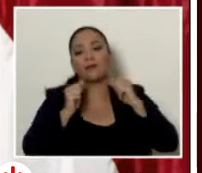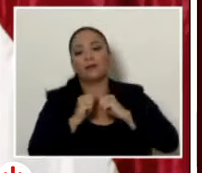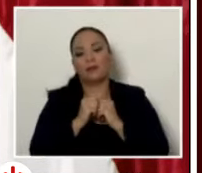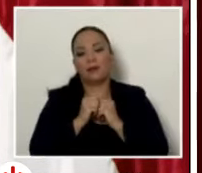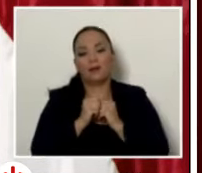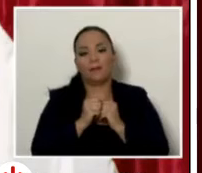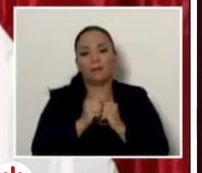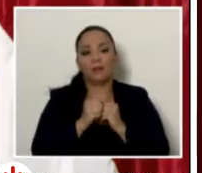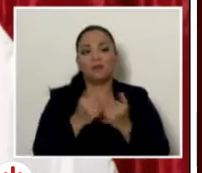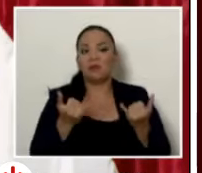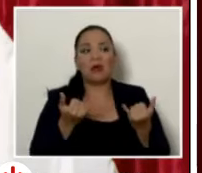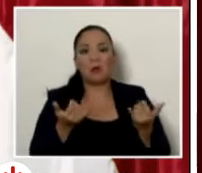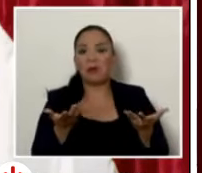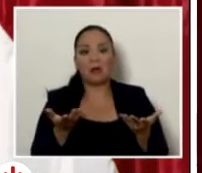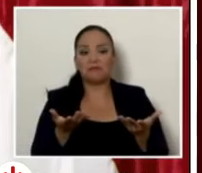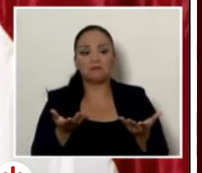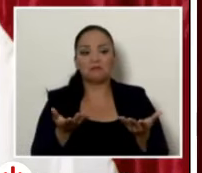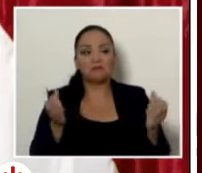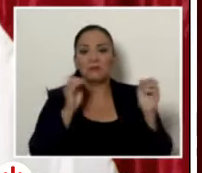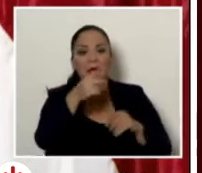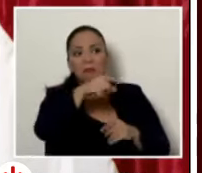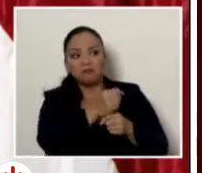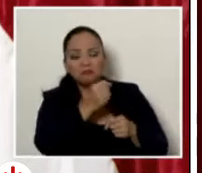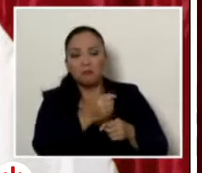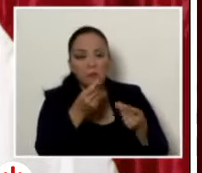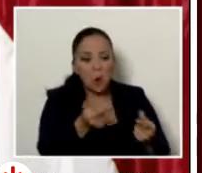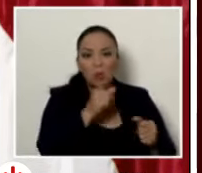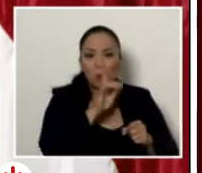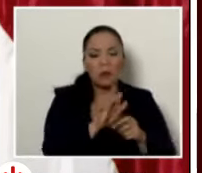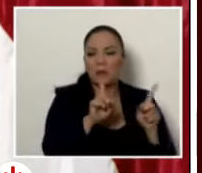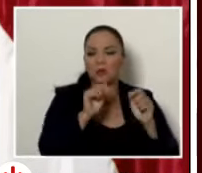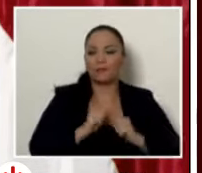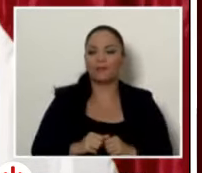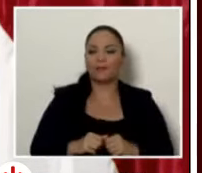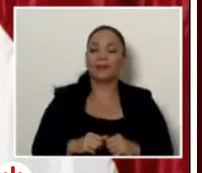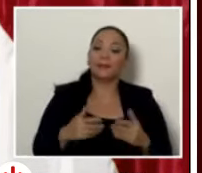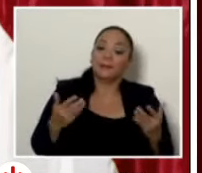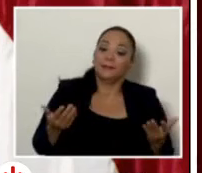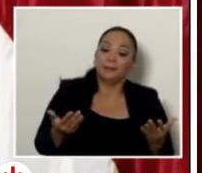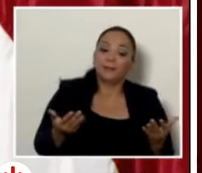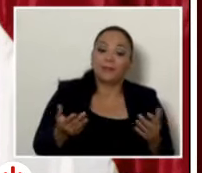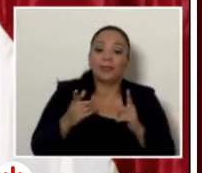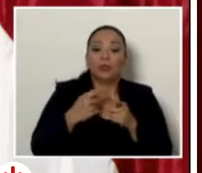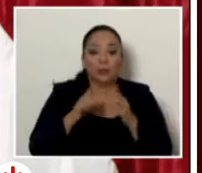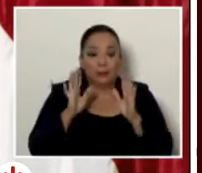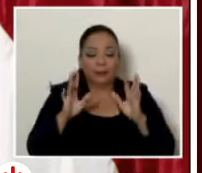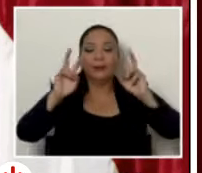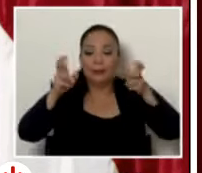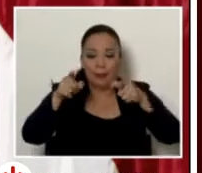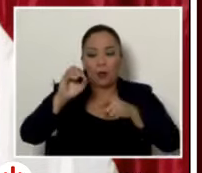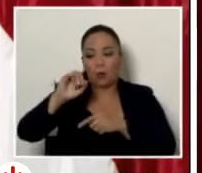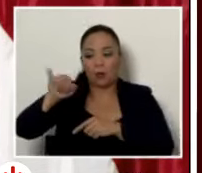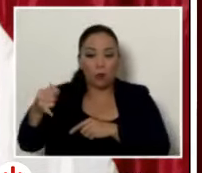ni pronta ni cumplida ese tema de si el OIJ puede interrogar